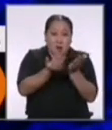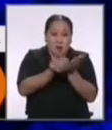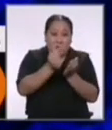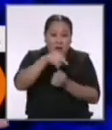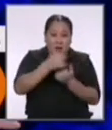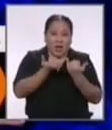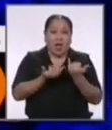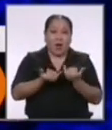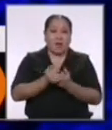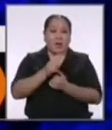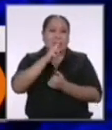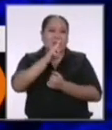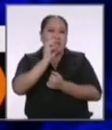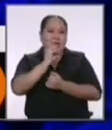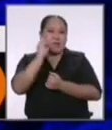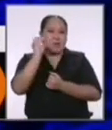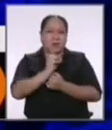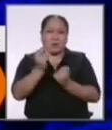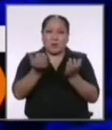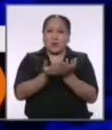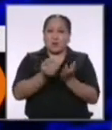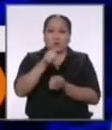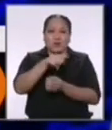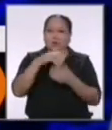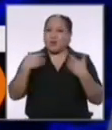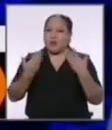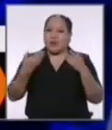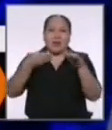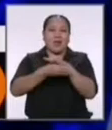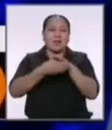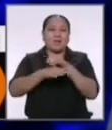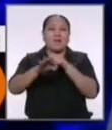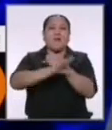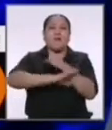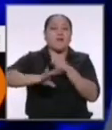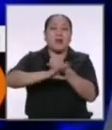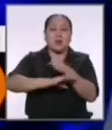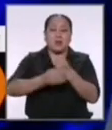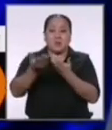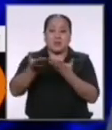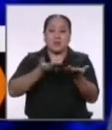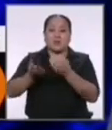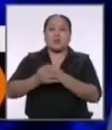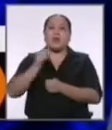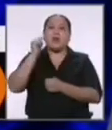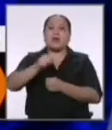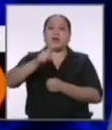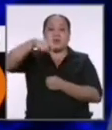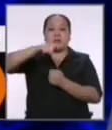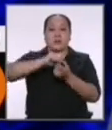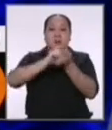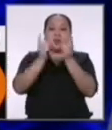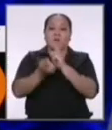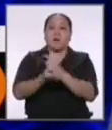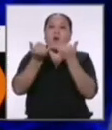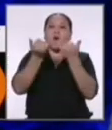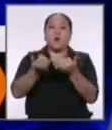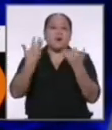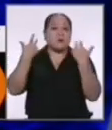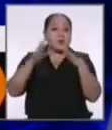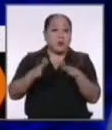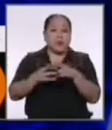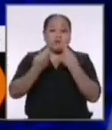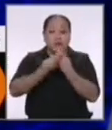30% de las escuelas no cuentan con accesos básicos a los servicios y esto tiene que cambiar hoy tenemos los